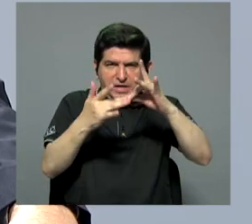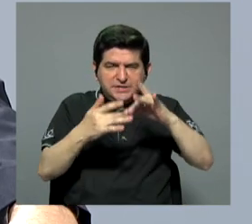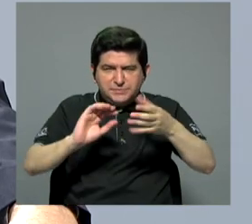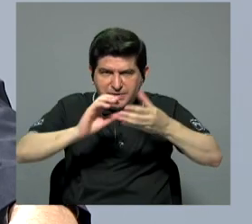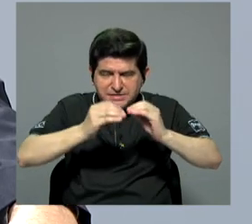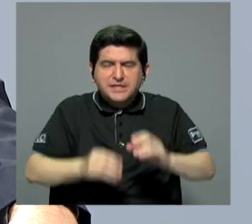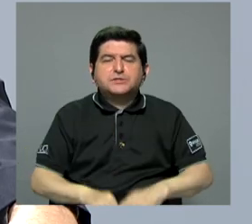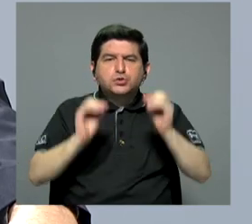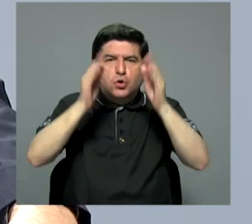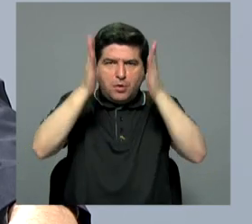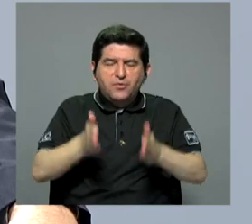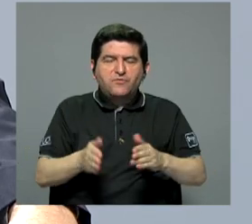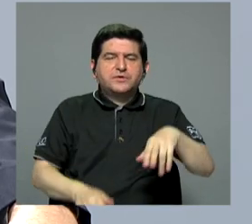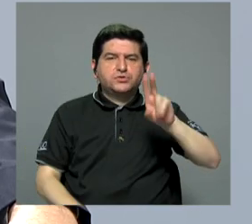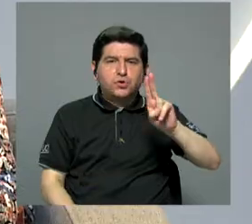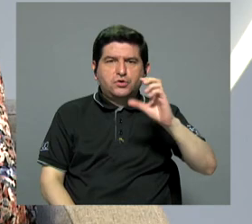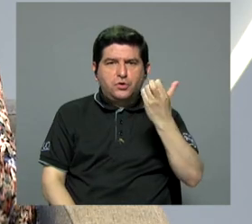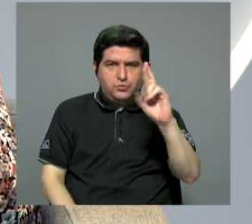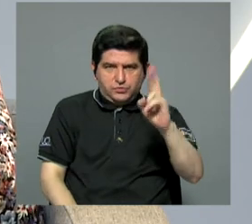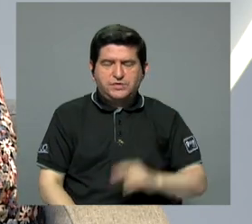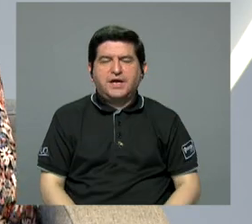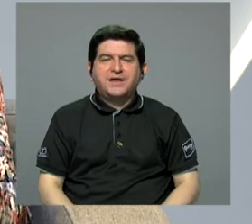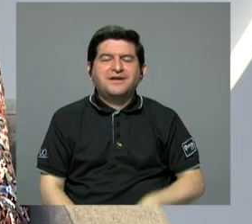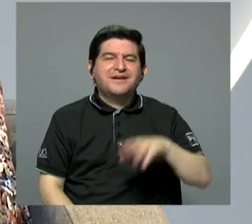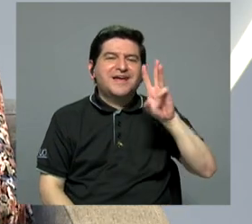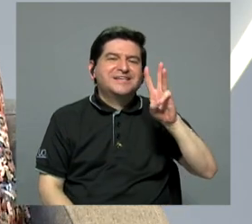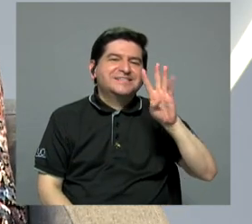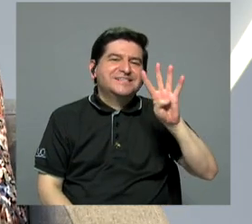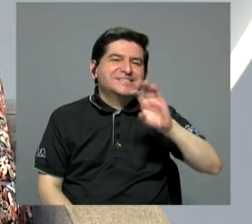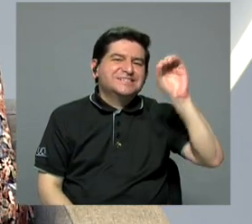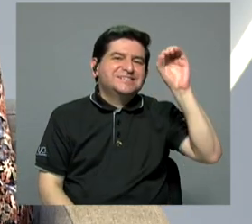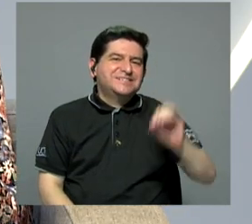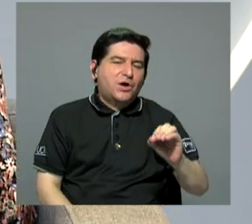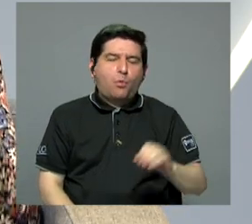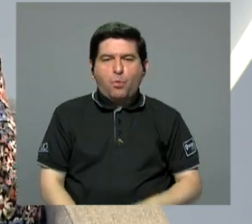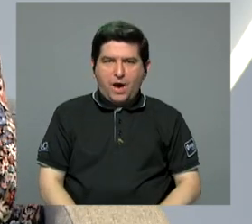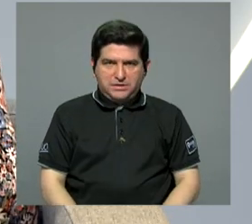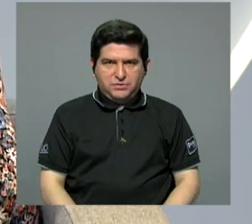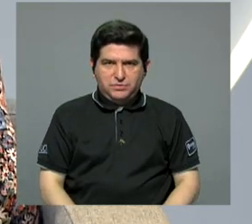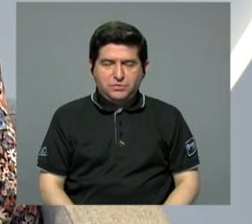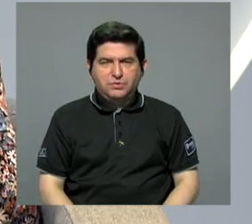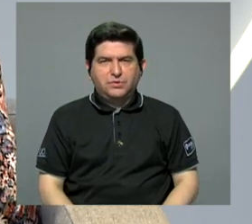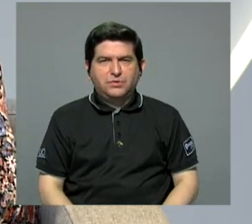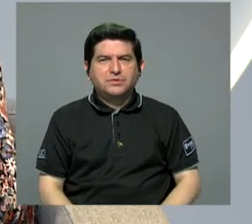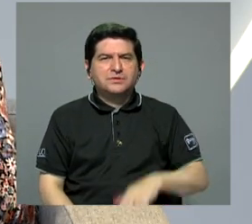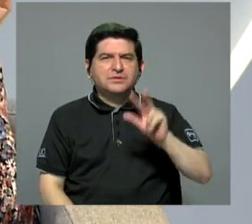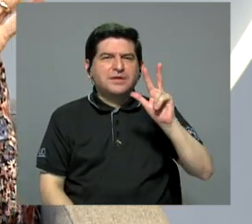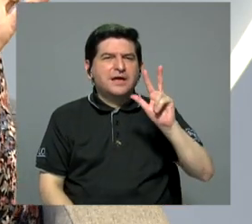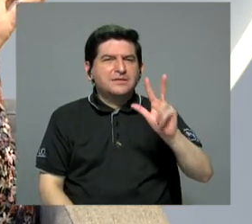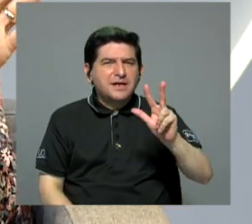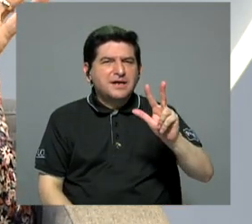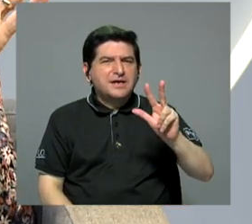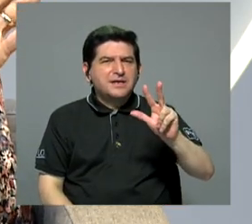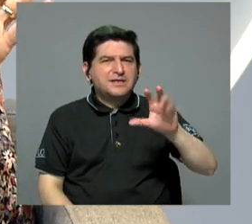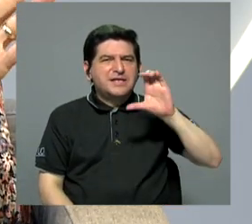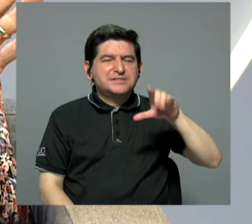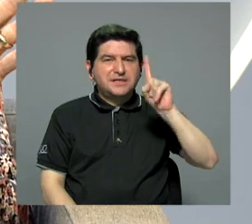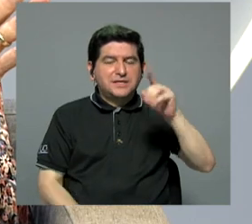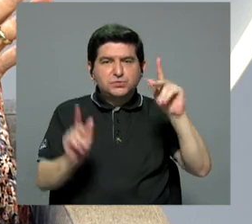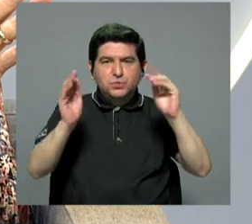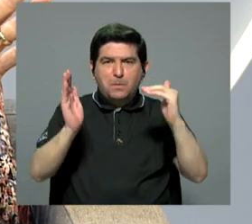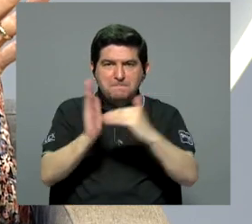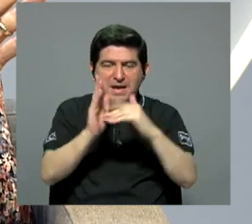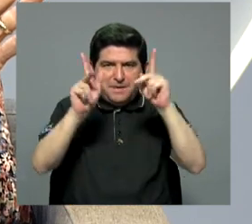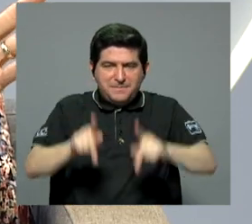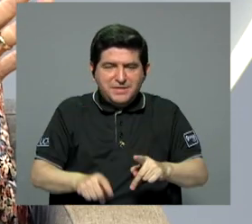él es profesor, ha sido profesor de la Universidad de Costa Rica, un 64% de las 301 mil personas